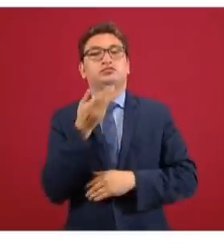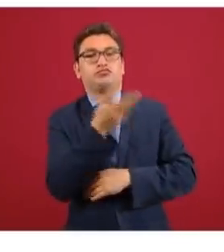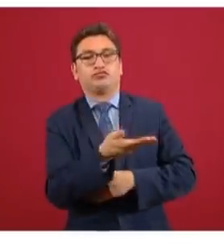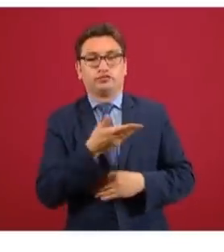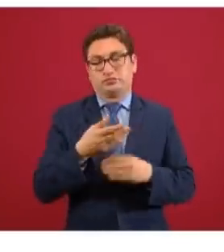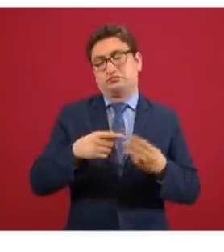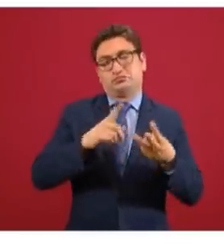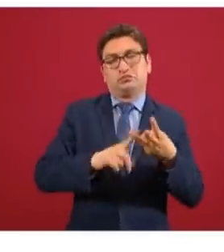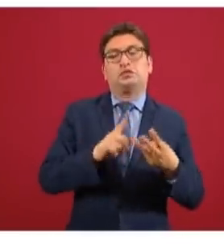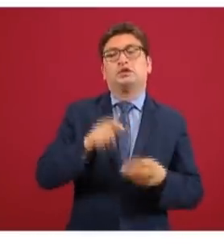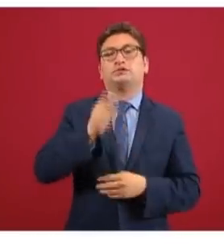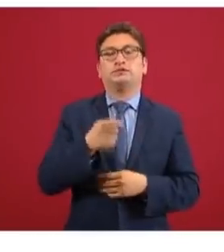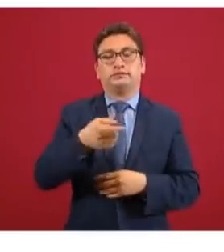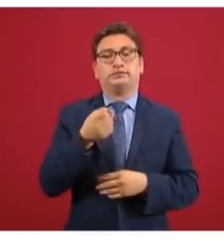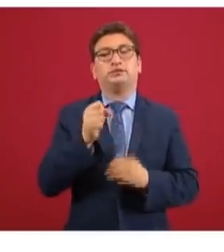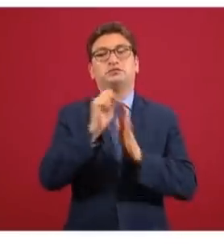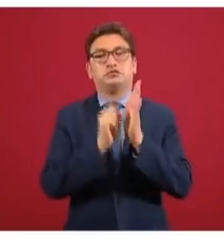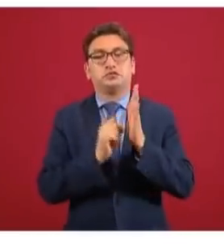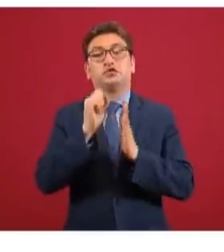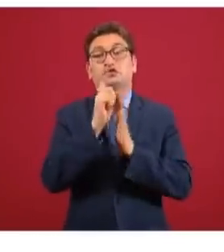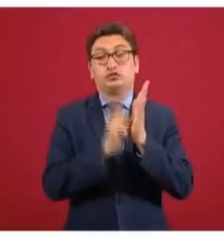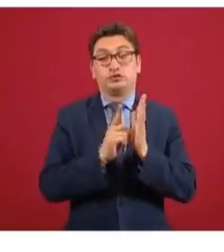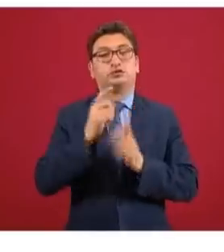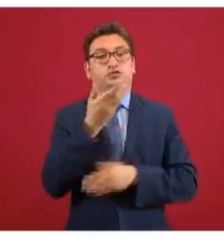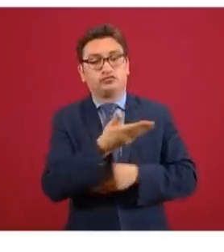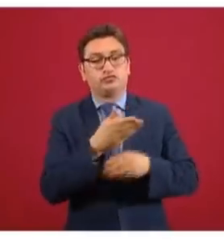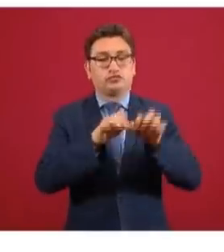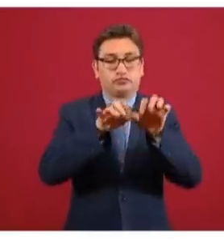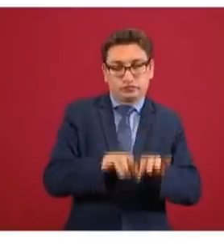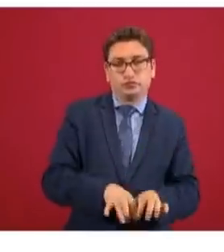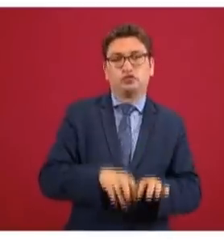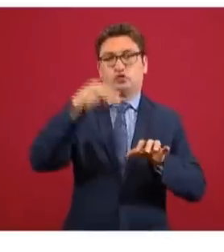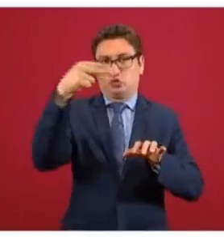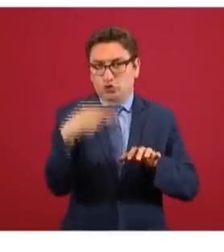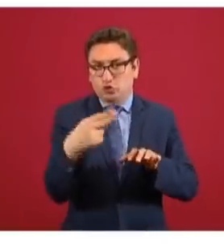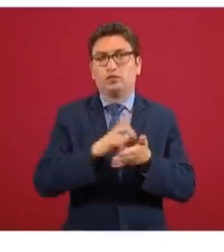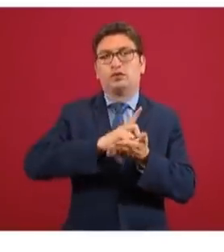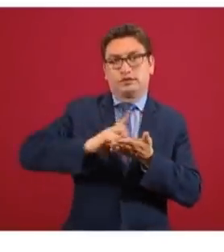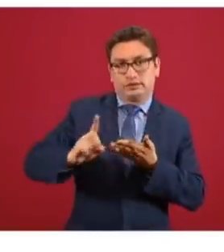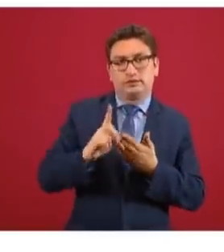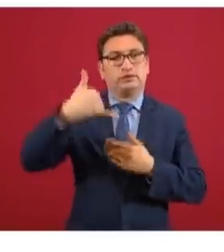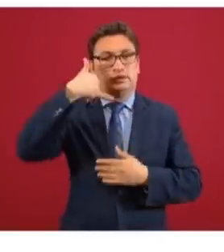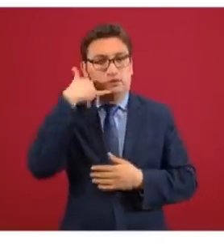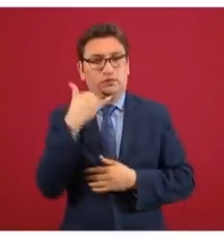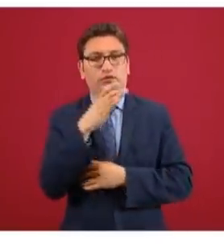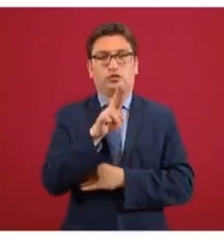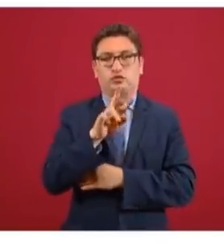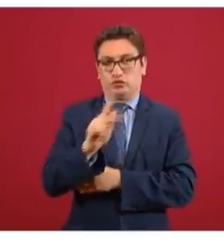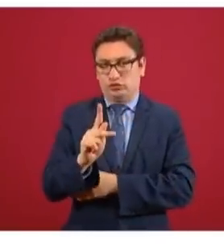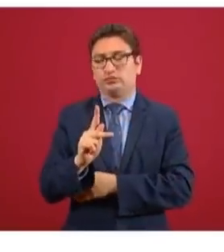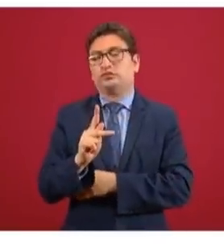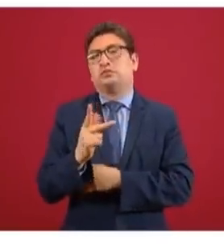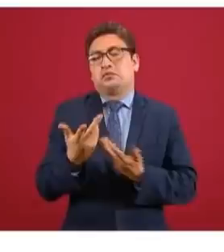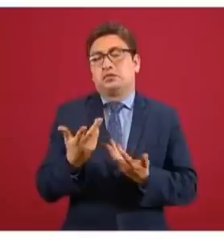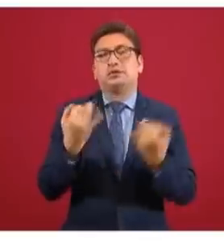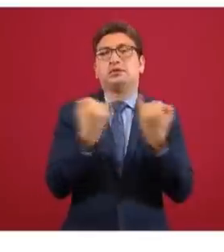Es una solicitud en donde tienen que ingresar su nombre, su dirección, su teléfono, su CURP y